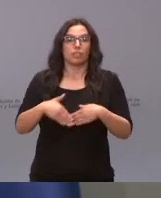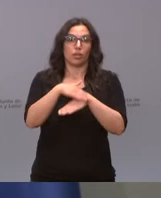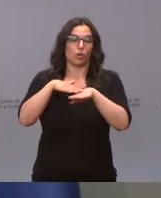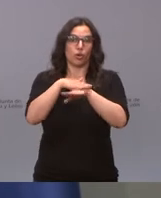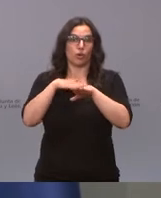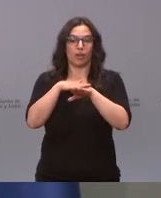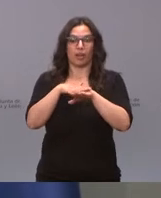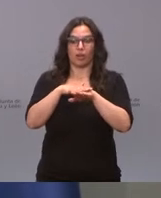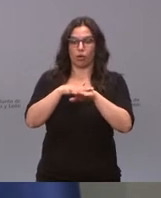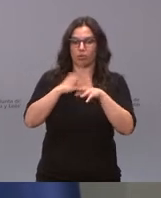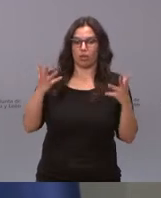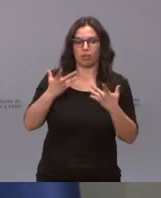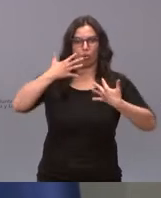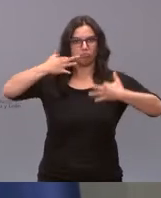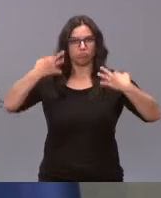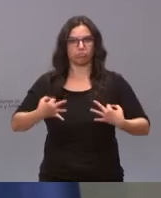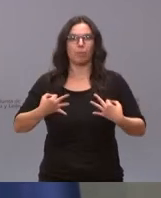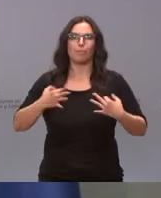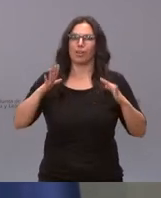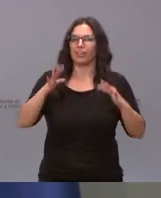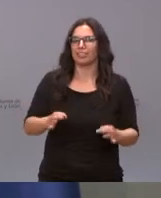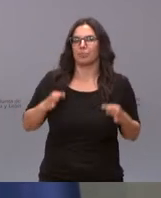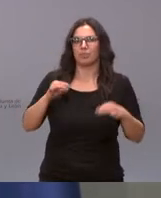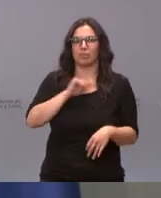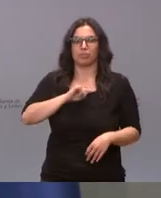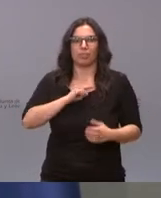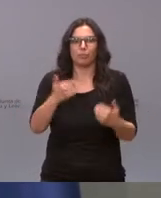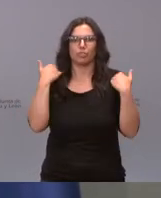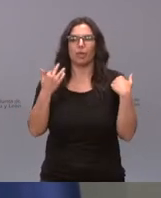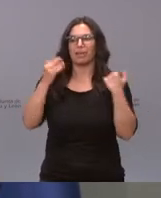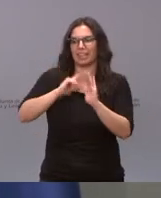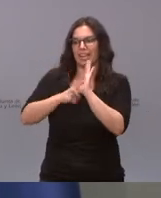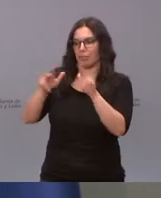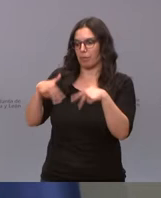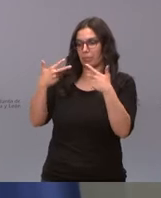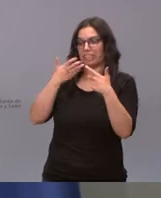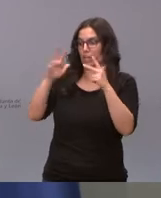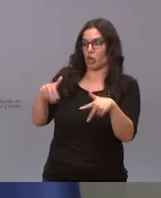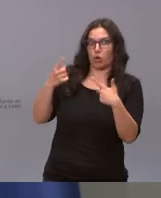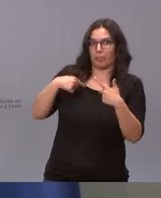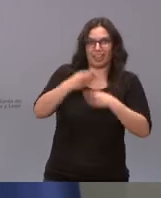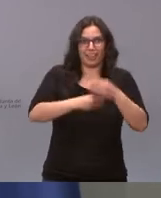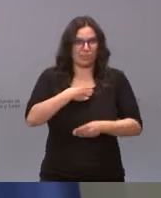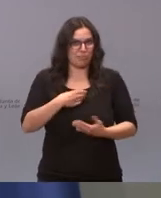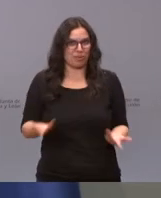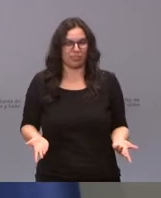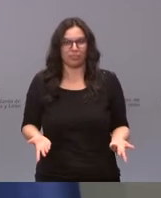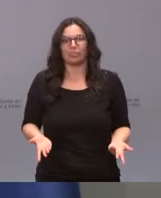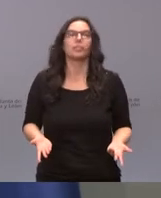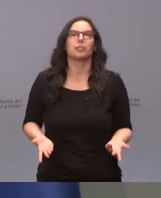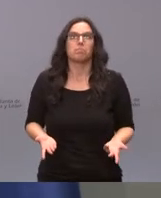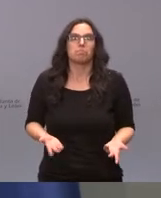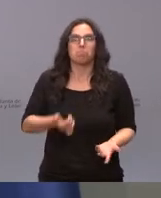con ánimo y con entereza pero desde la responsabilidad desde el margen legal lo que no podemos es hacer lo que no se puede hacer por lo tanto ni miedo ni